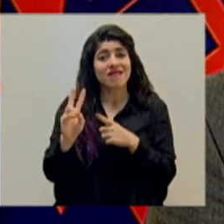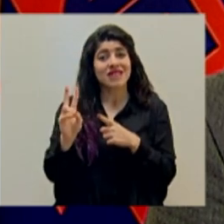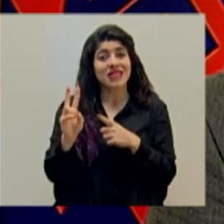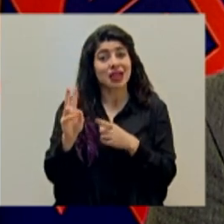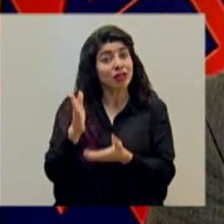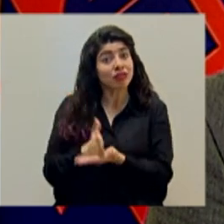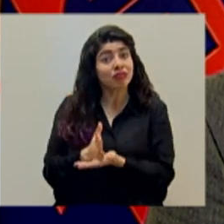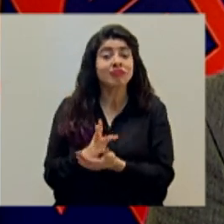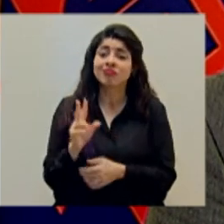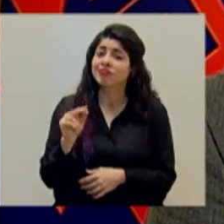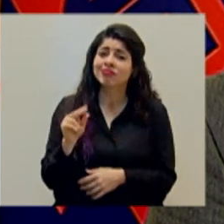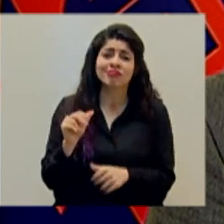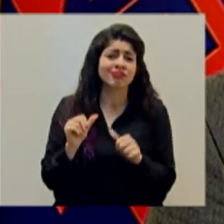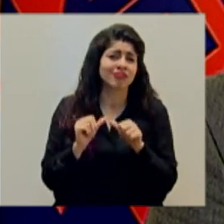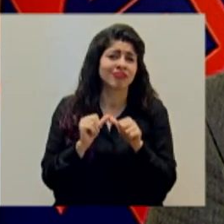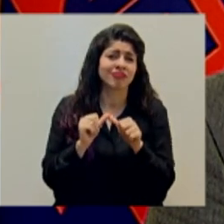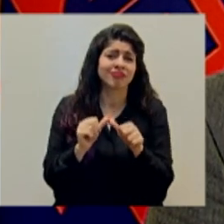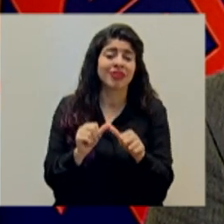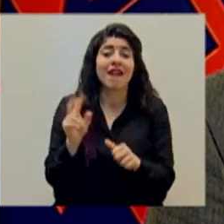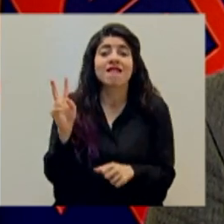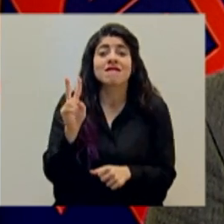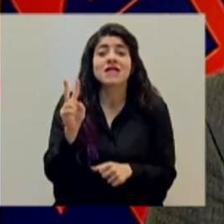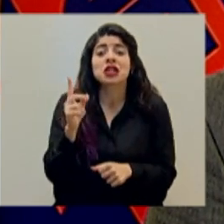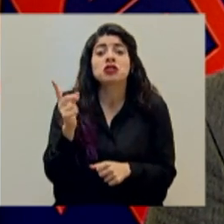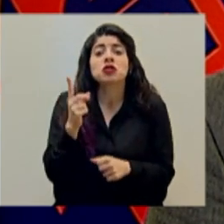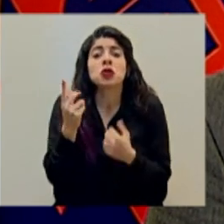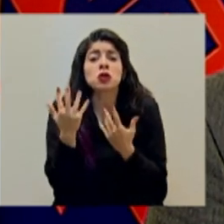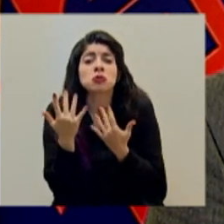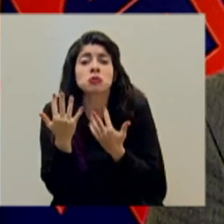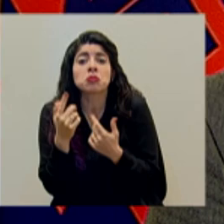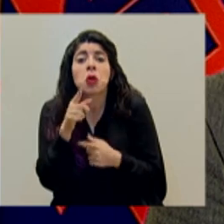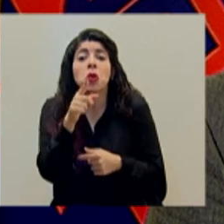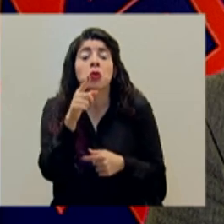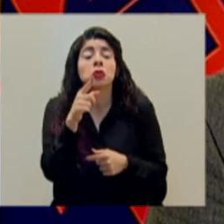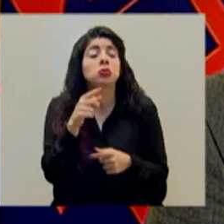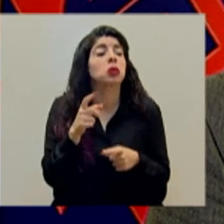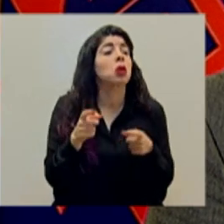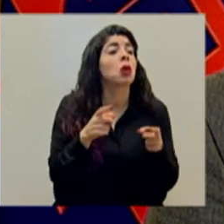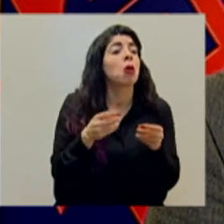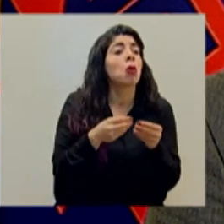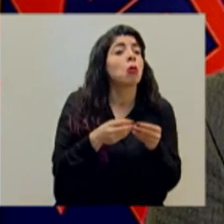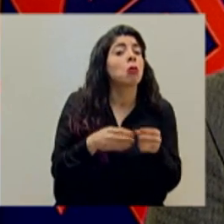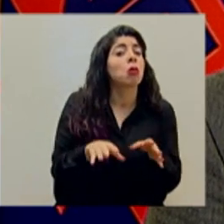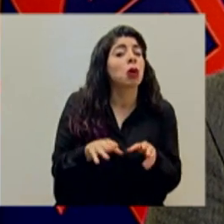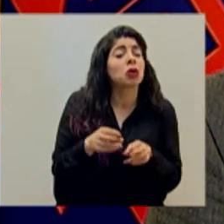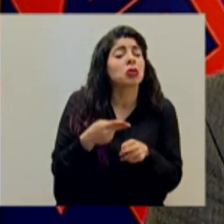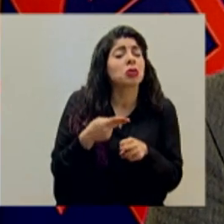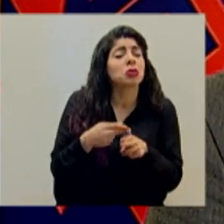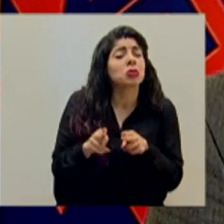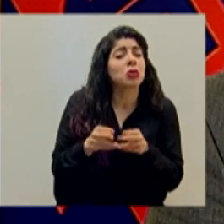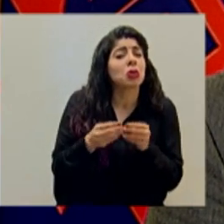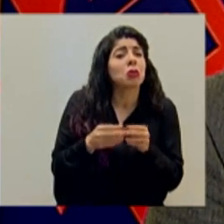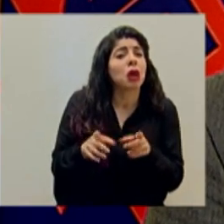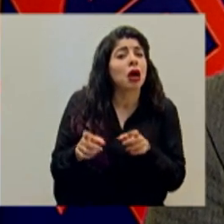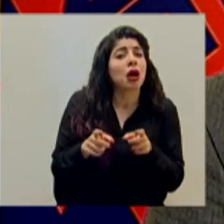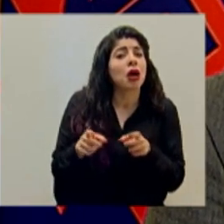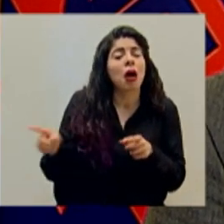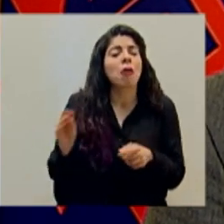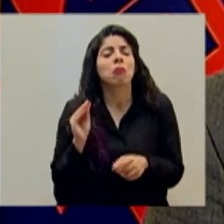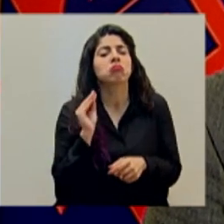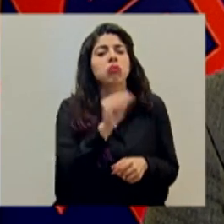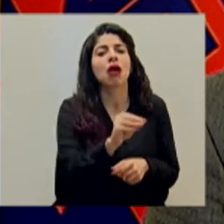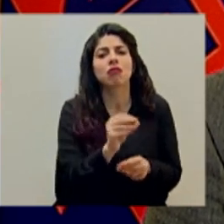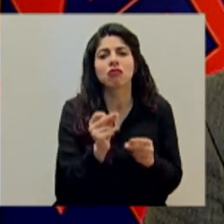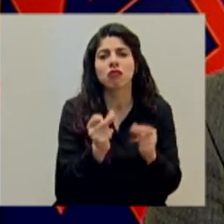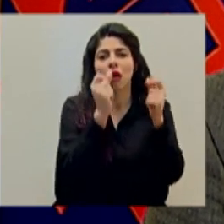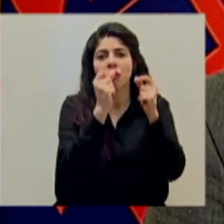descansa y solamente necesita un descuido, un solo descuido para poder llegar a contagiarnos y